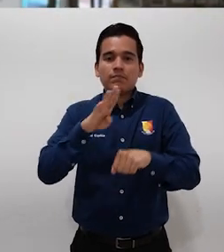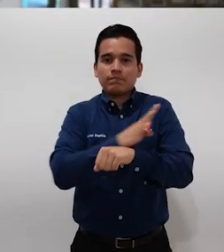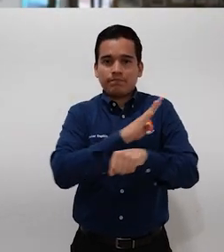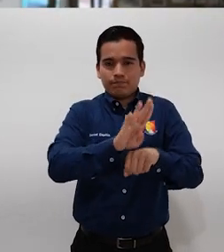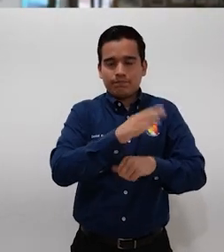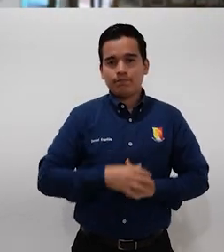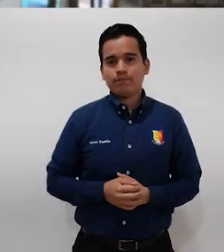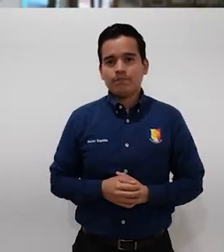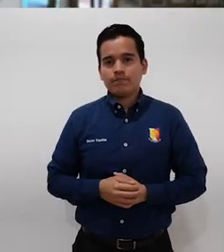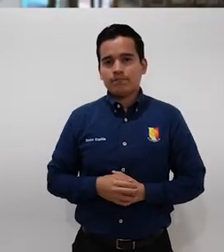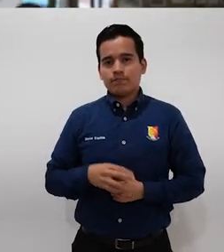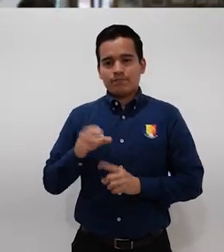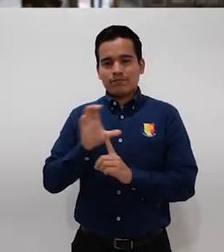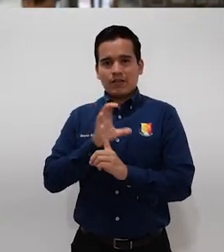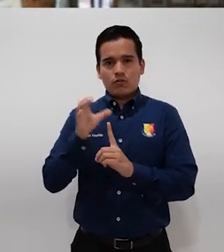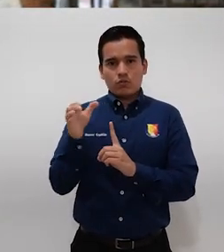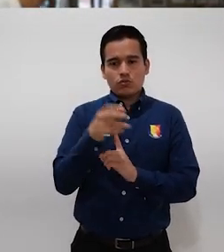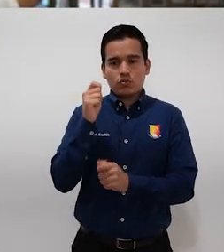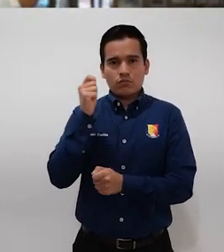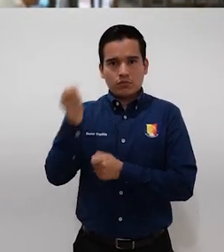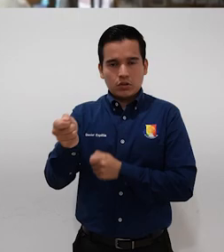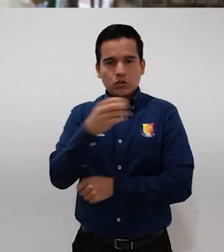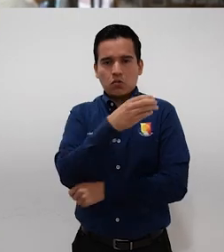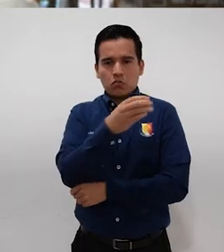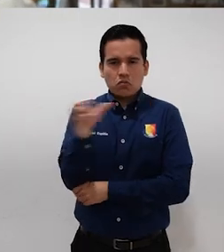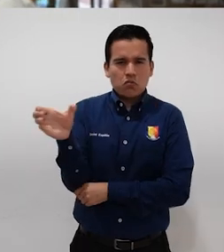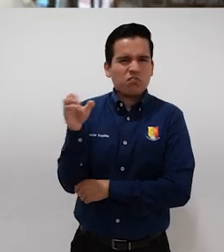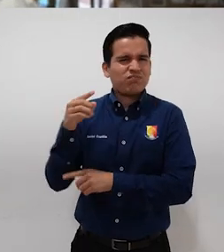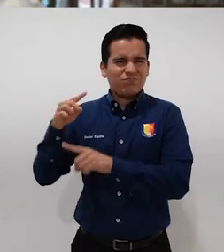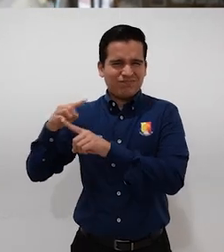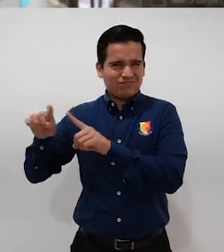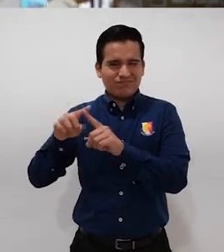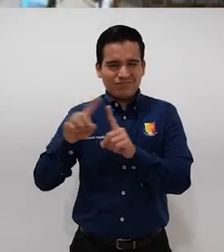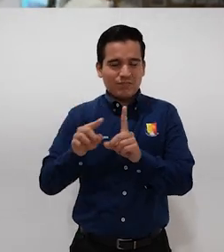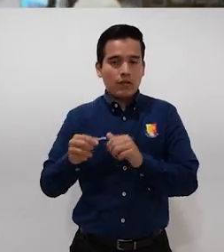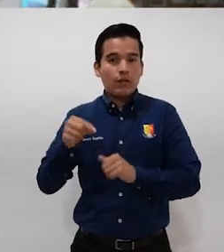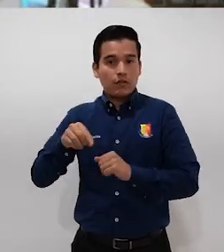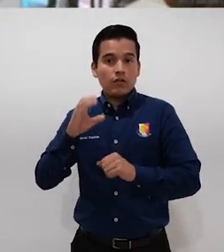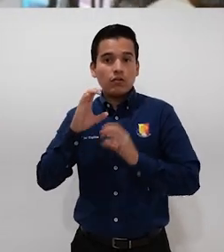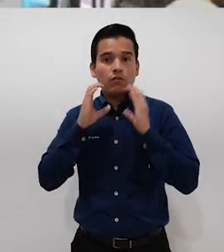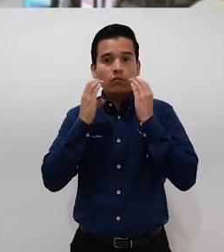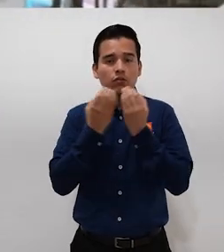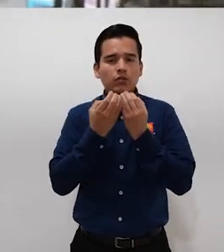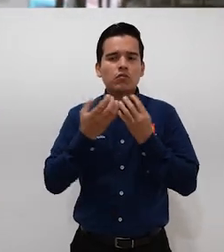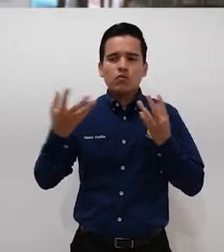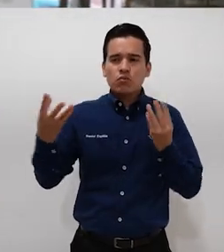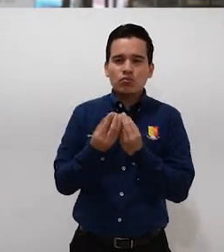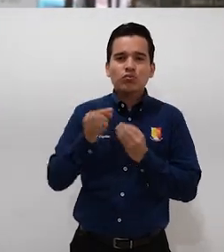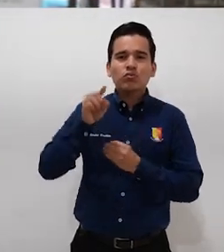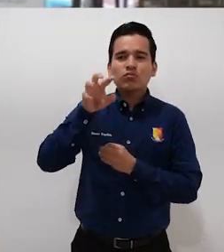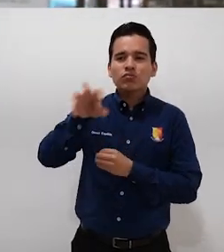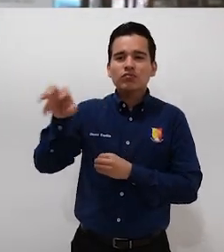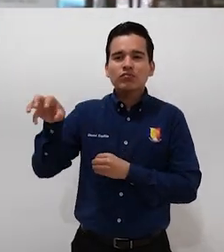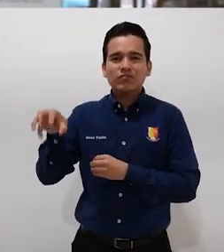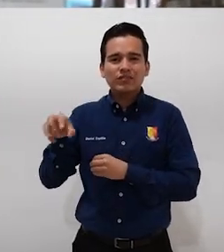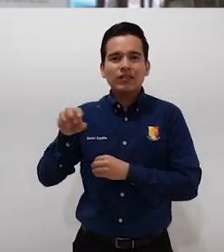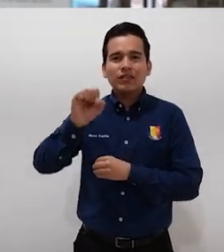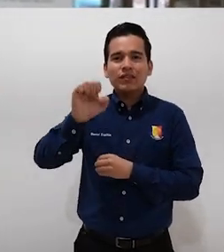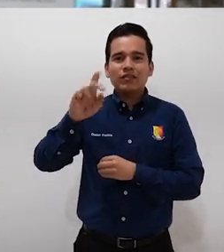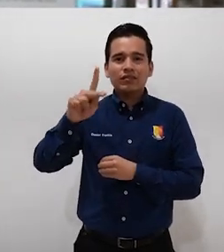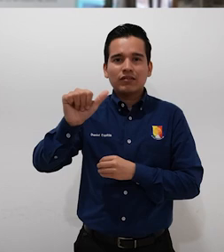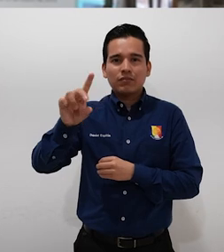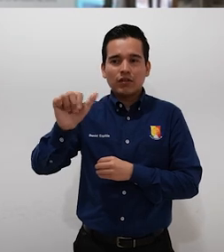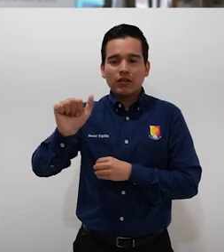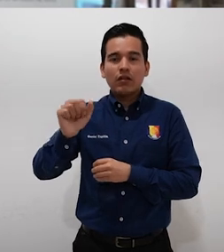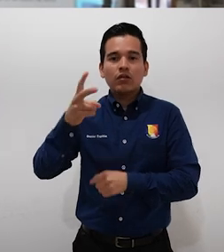ocasión nos reunimos las comisiones de pesca y acuacultura y ganadería aquí del Congreso del Estado con funcionarios de la CEPADA, específicamente el